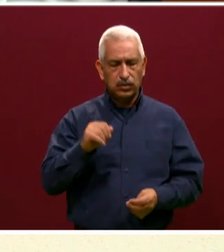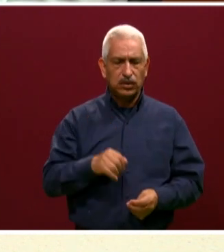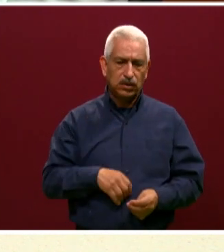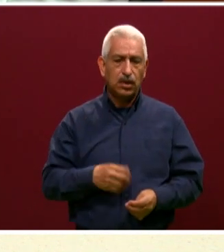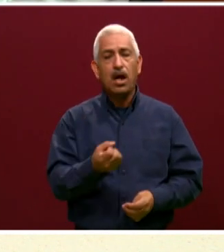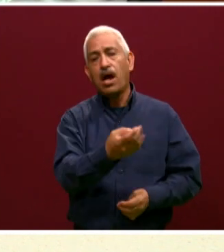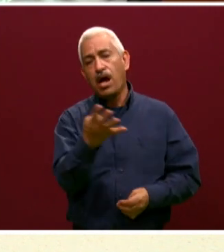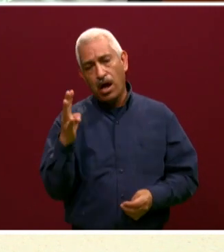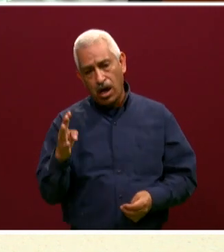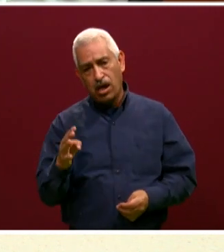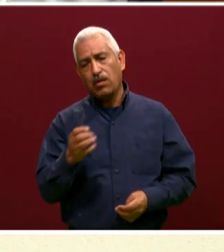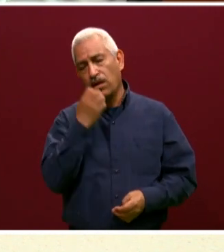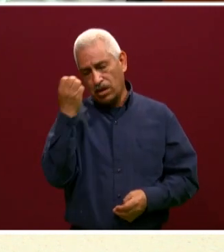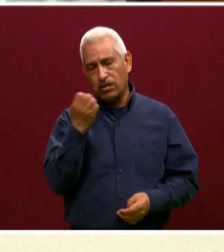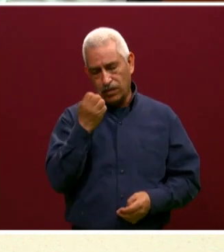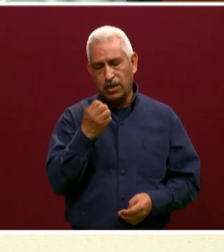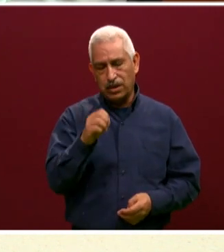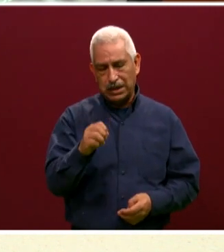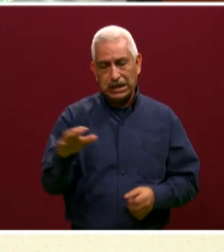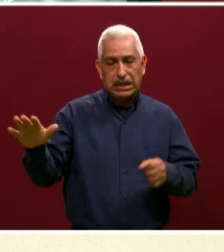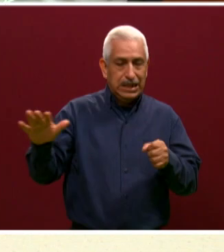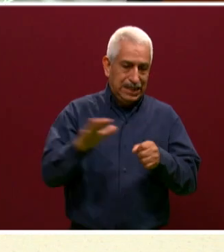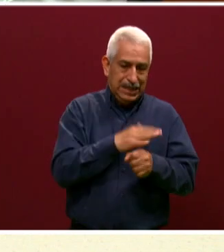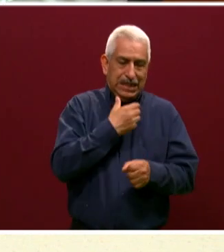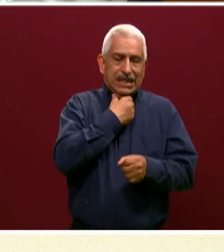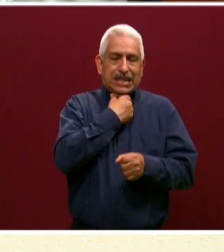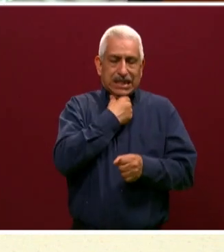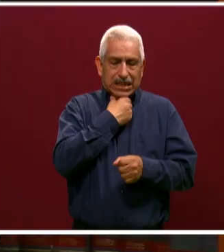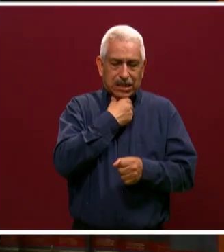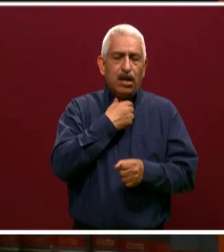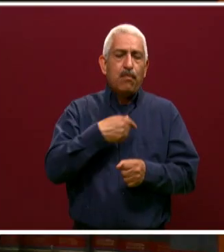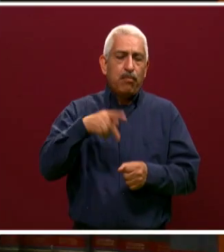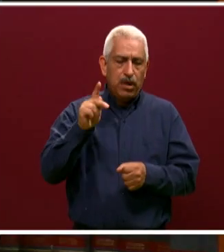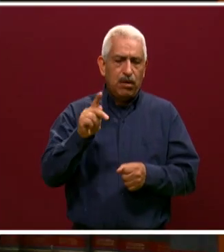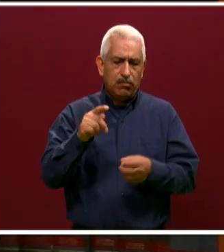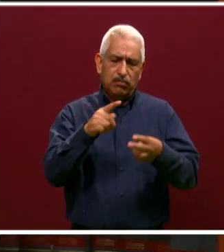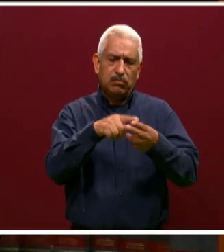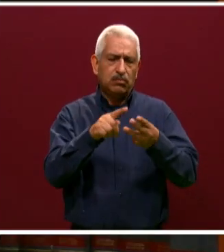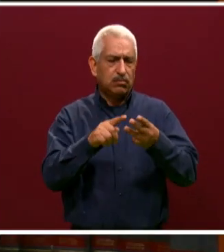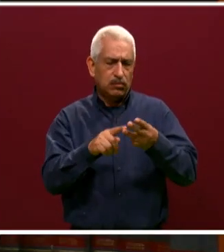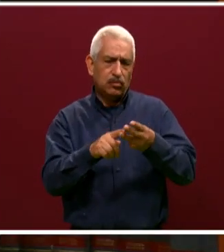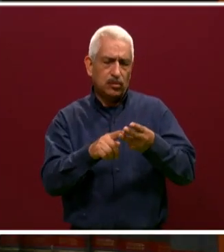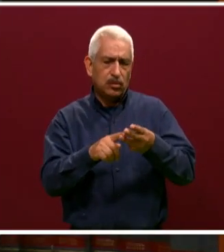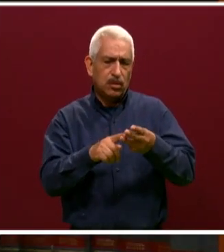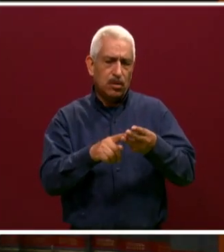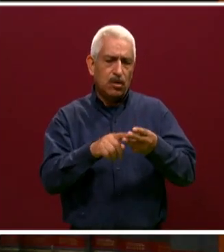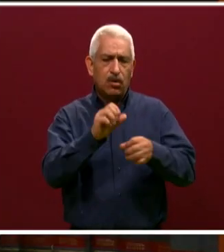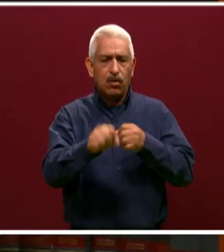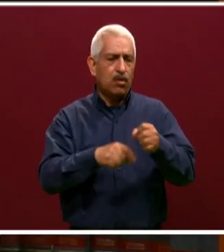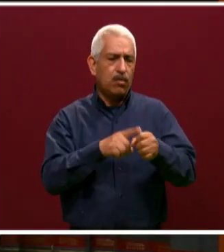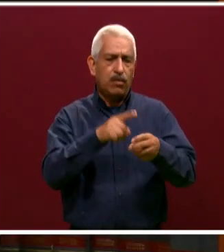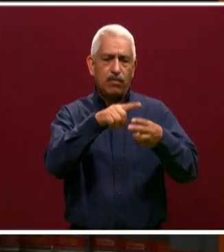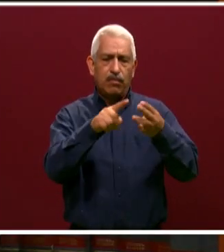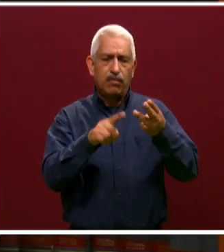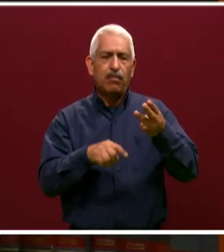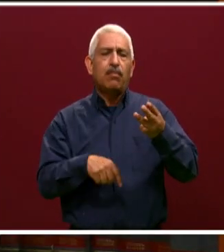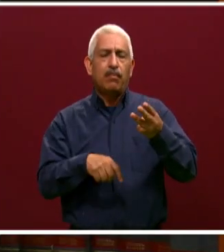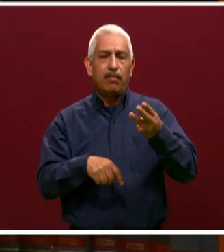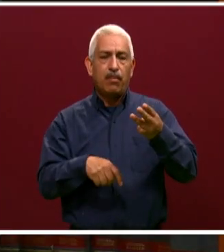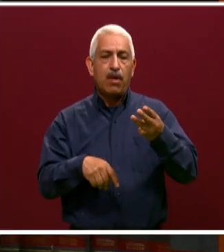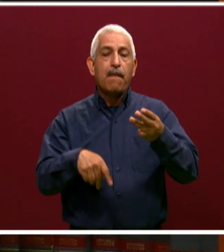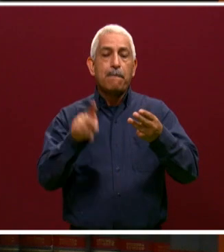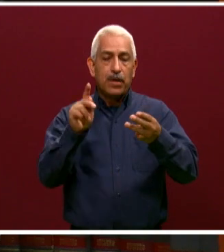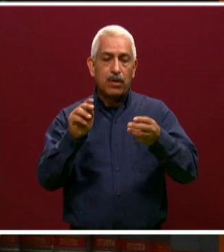eso es normal, se les dan opciones. Bien. Lo que valoramos su promedio. ¿Qué necesitan los